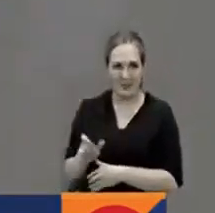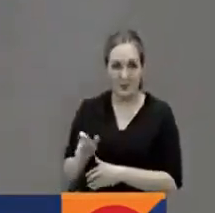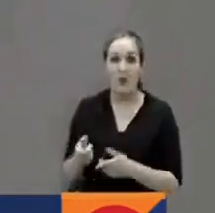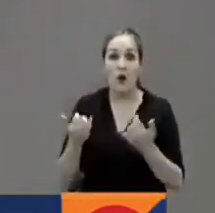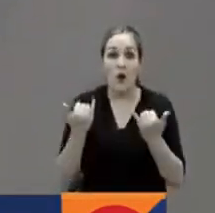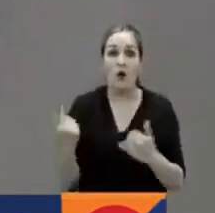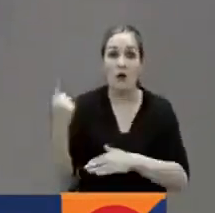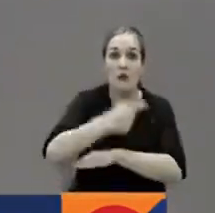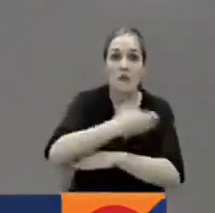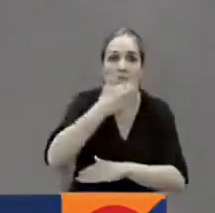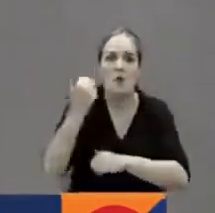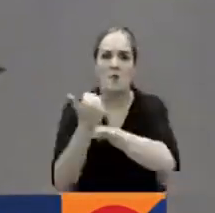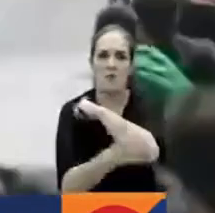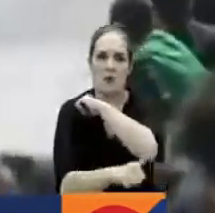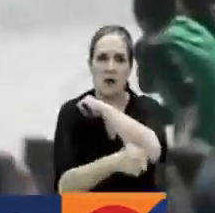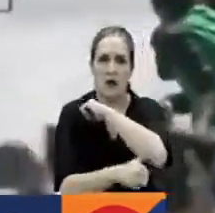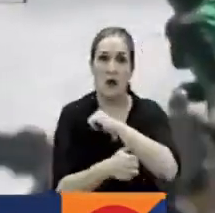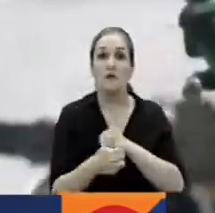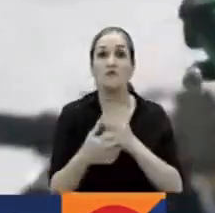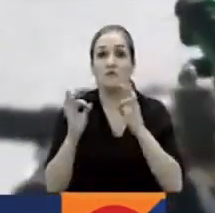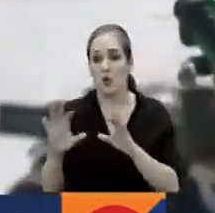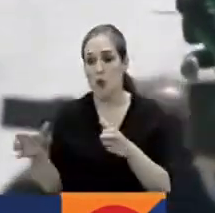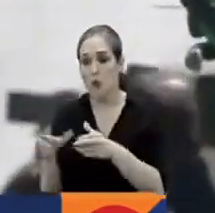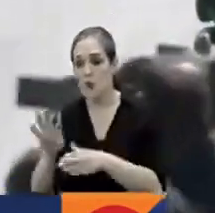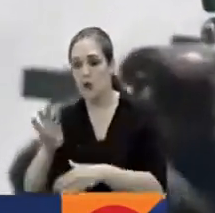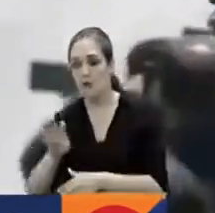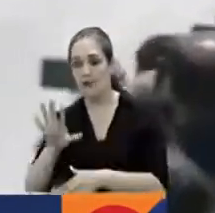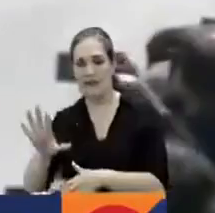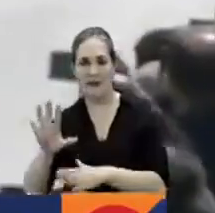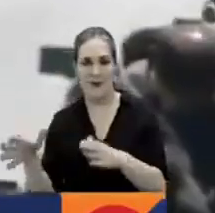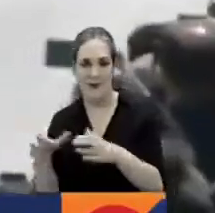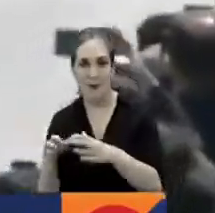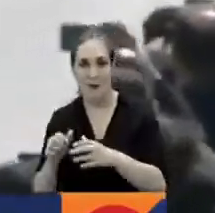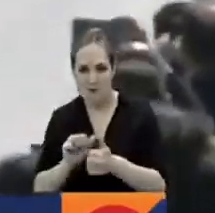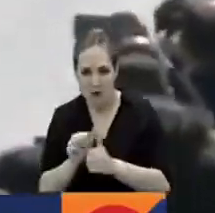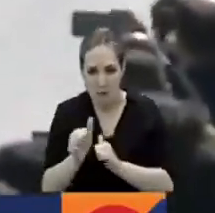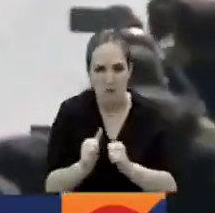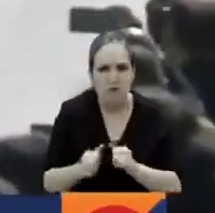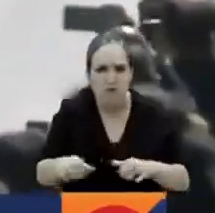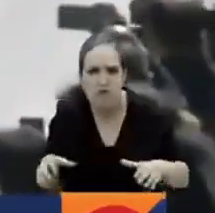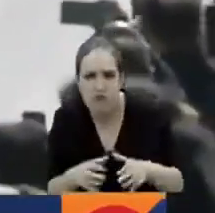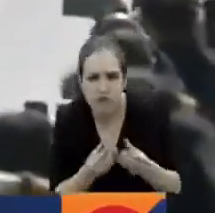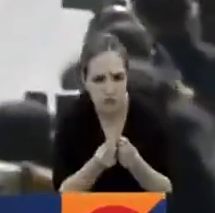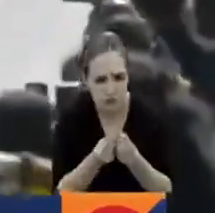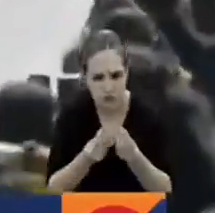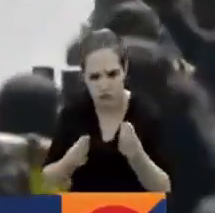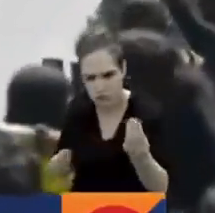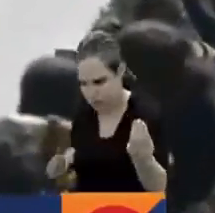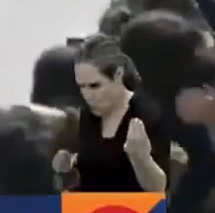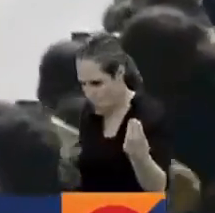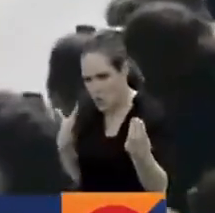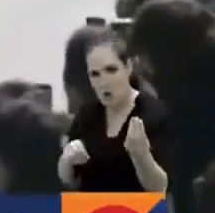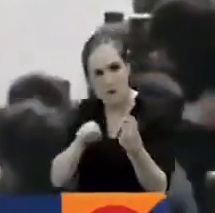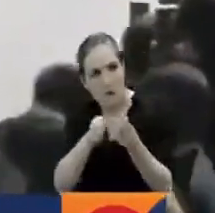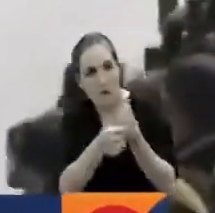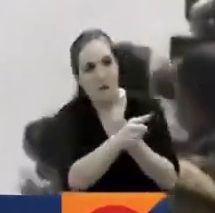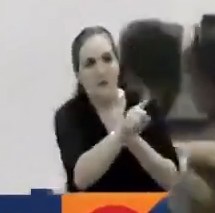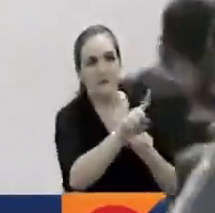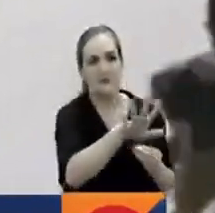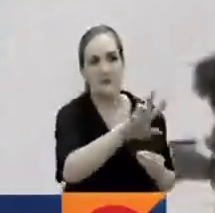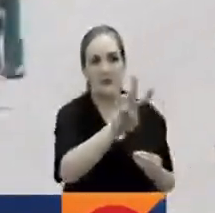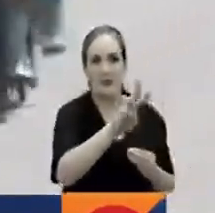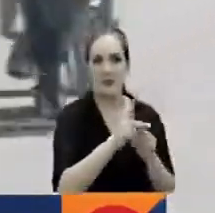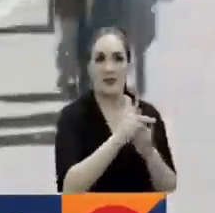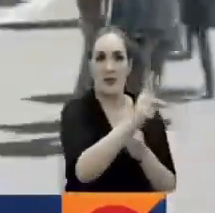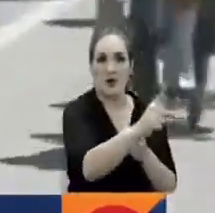Mancipe número 95 del equipo GW Chimano que hizo parte de la fuga de más de 153 kilómetros. El grupo absorbió